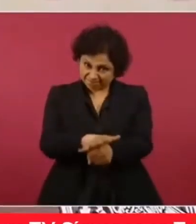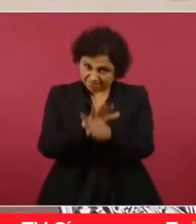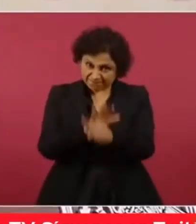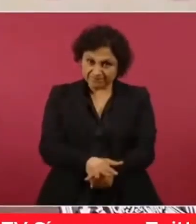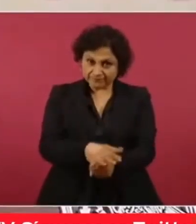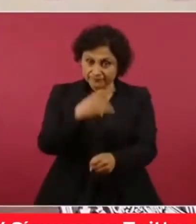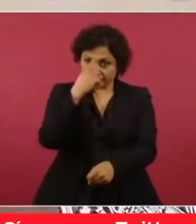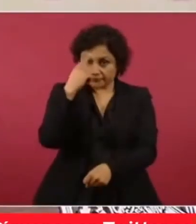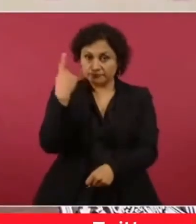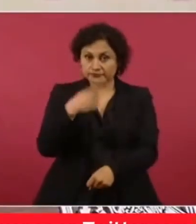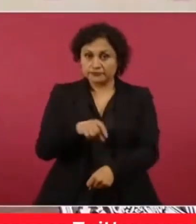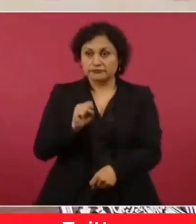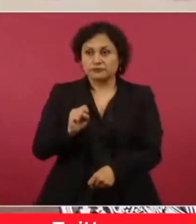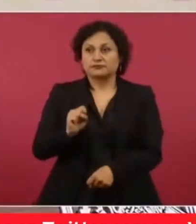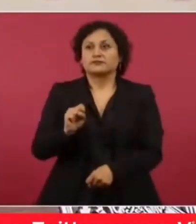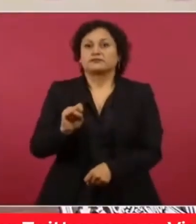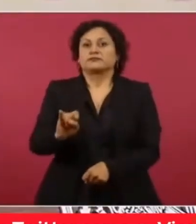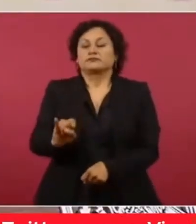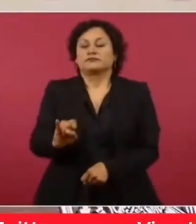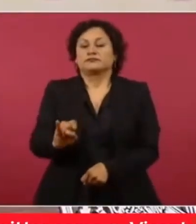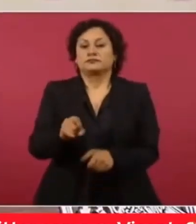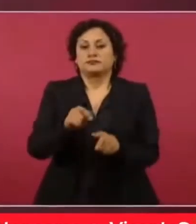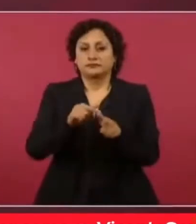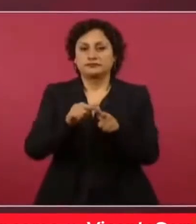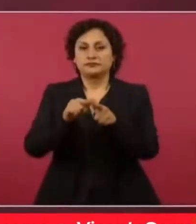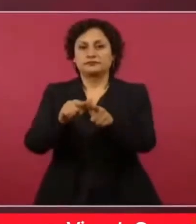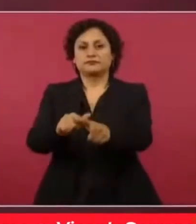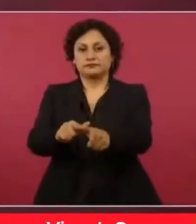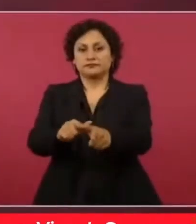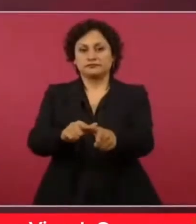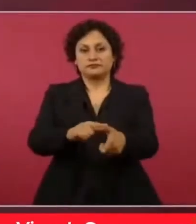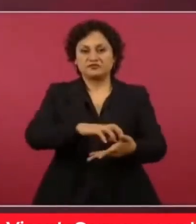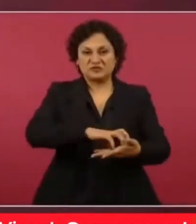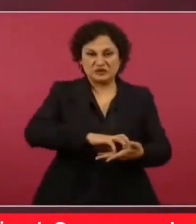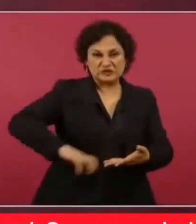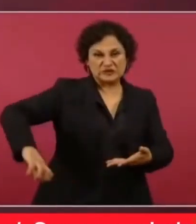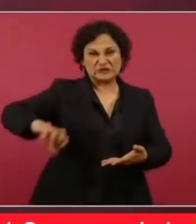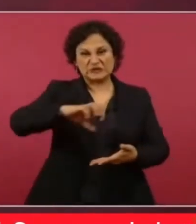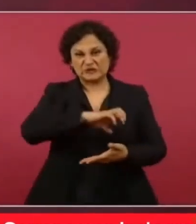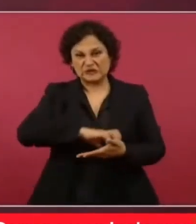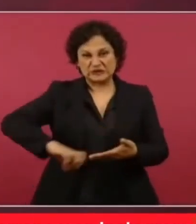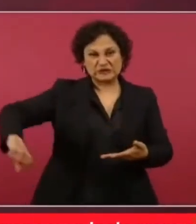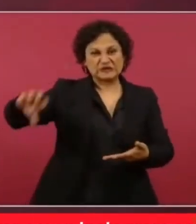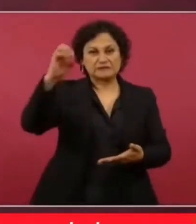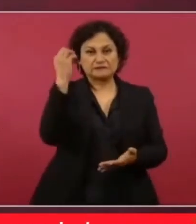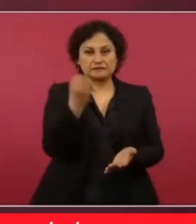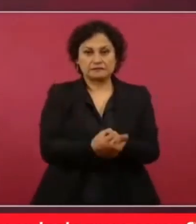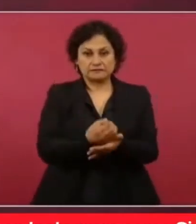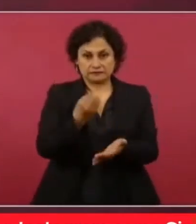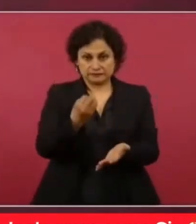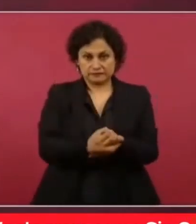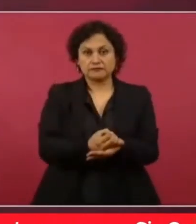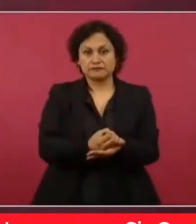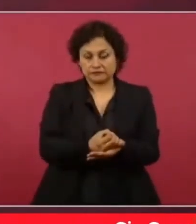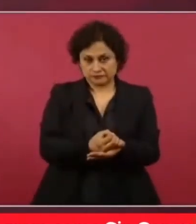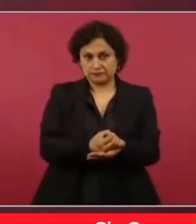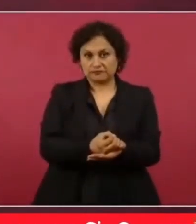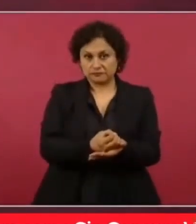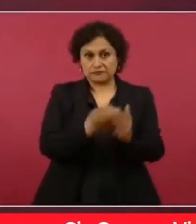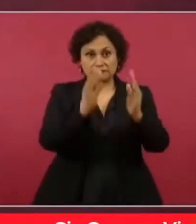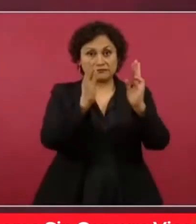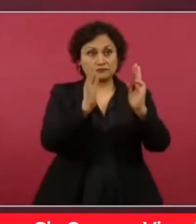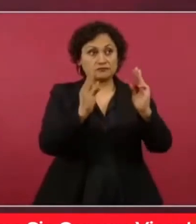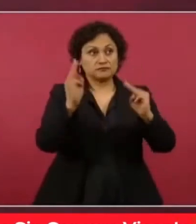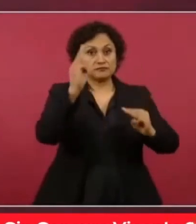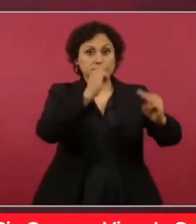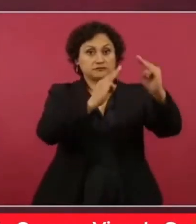el continuar con la extracción del oro, hasta que destruyeron por completo